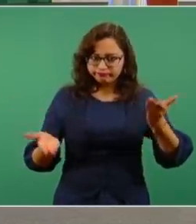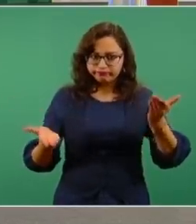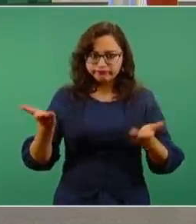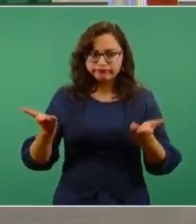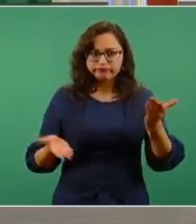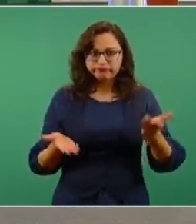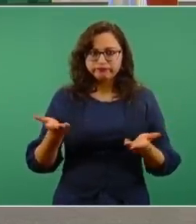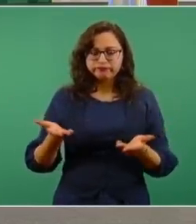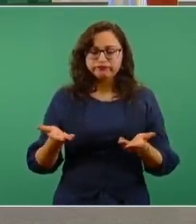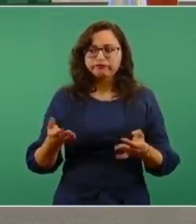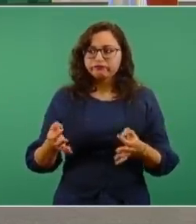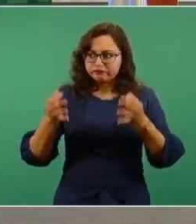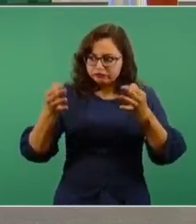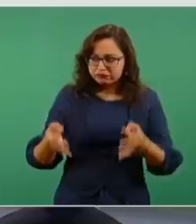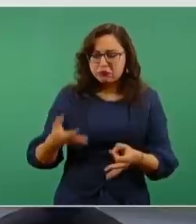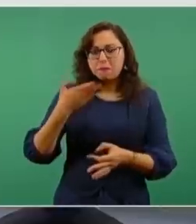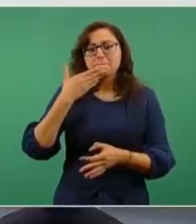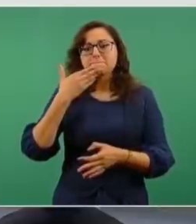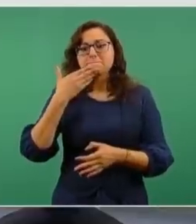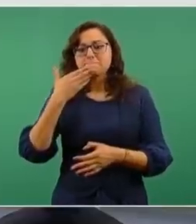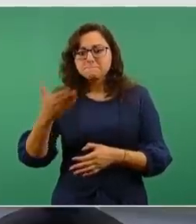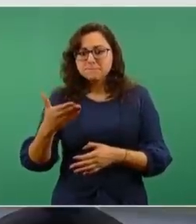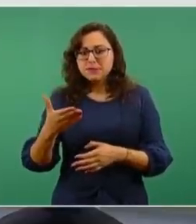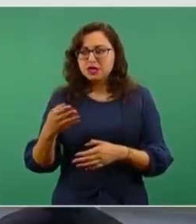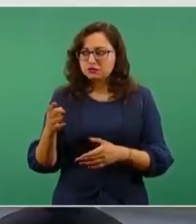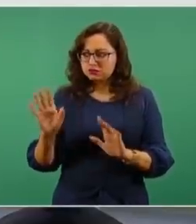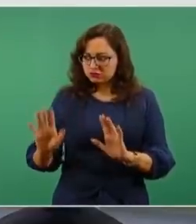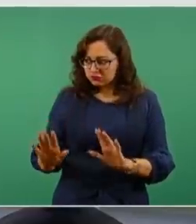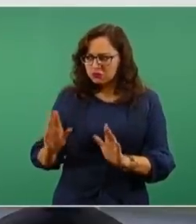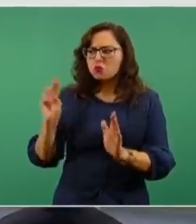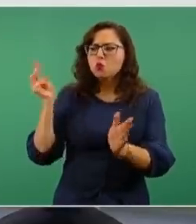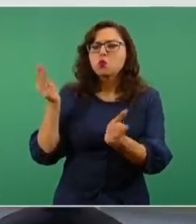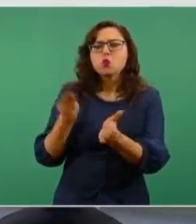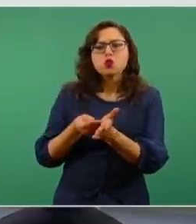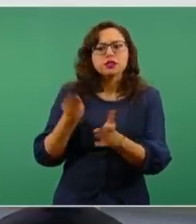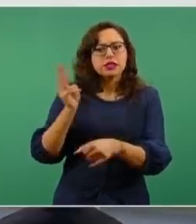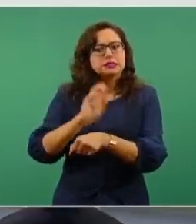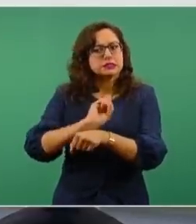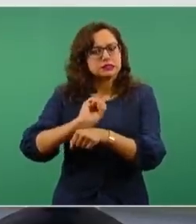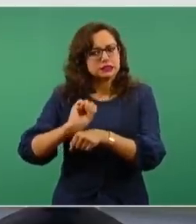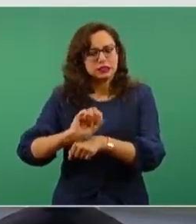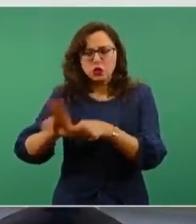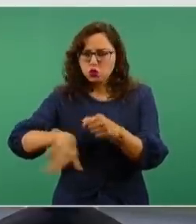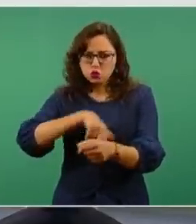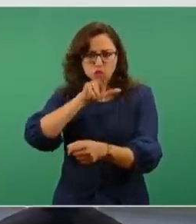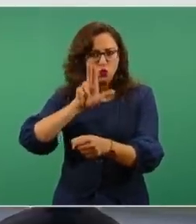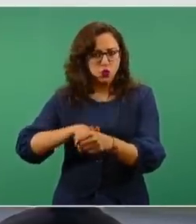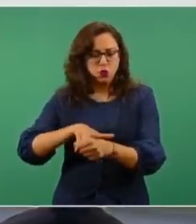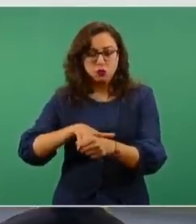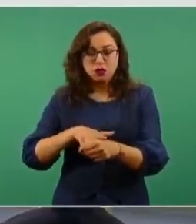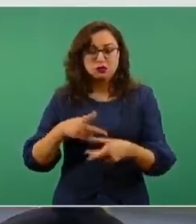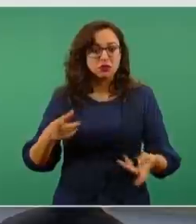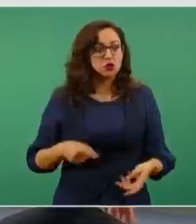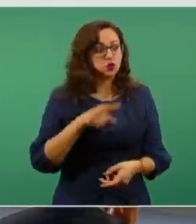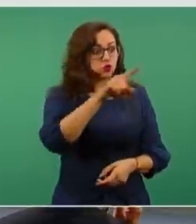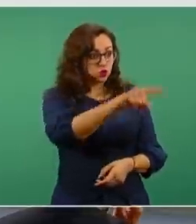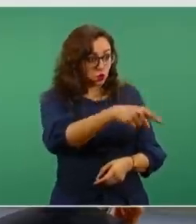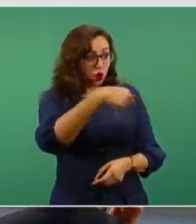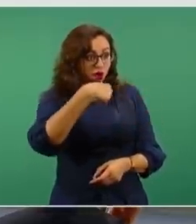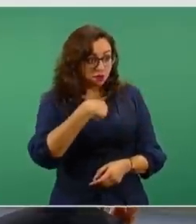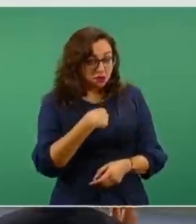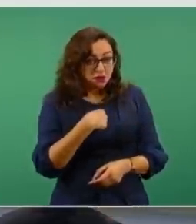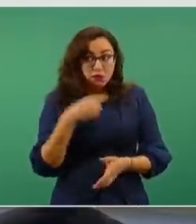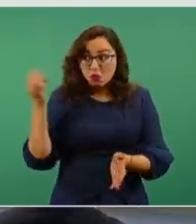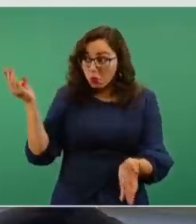condiciones justas de mercado que garantizan la consecución del contrato. Ahora ya no me puedes cobrar esas penas,